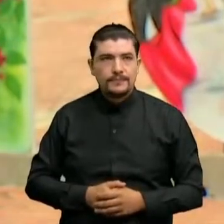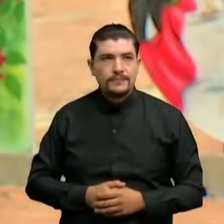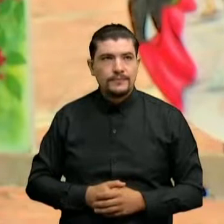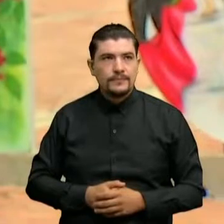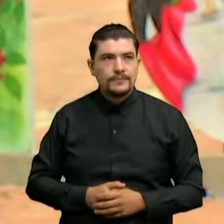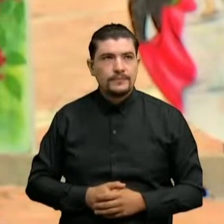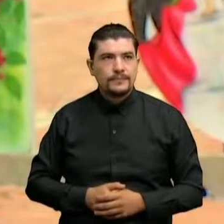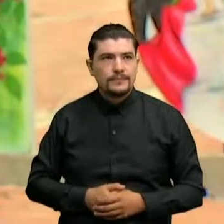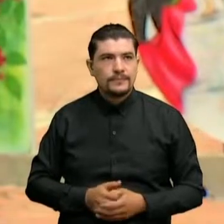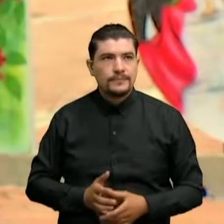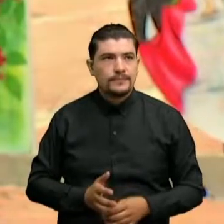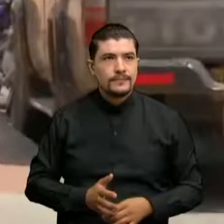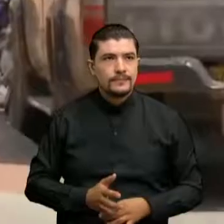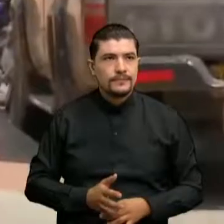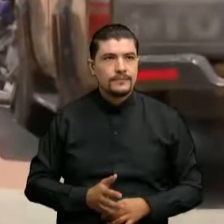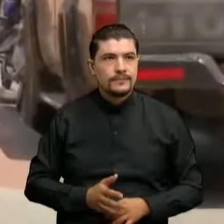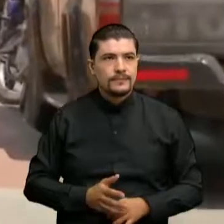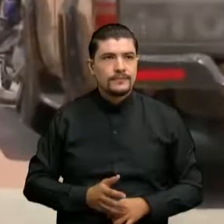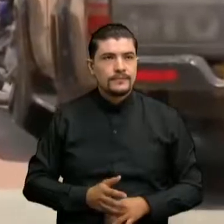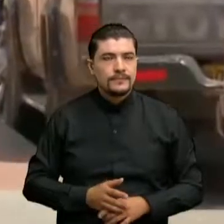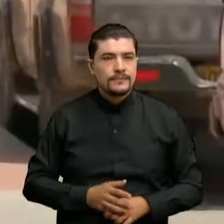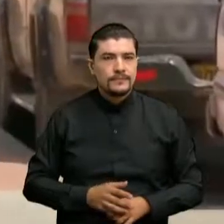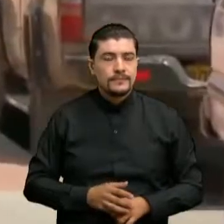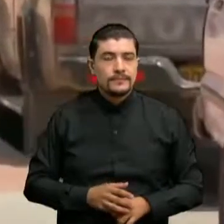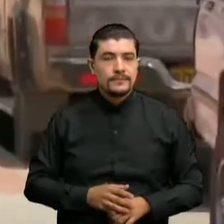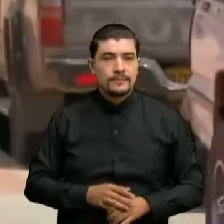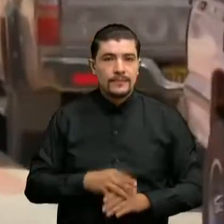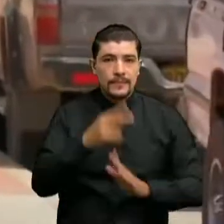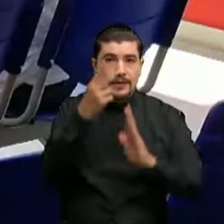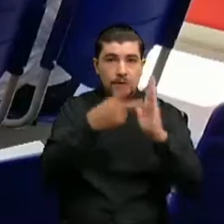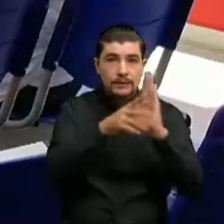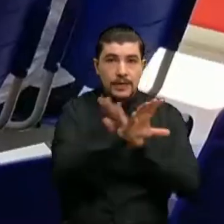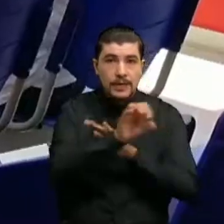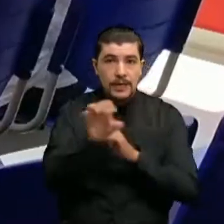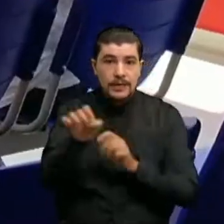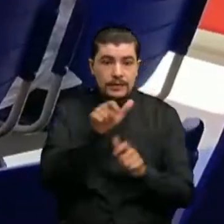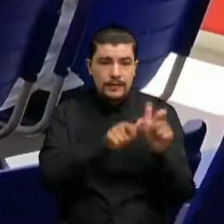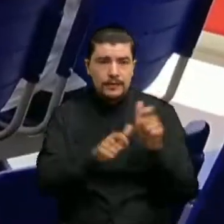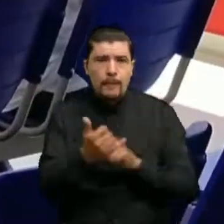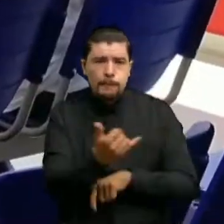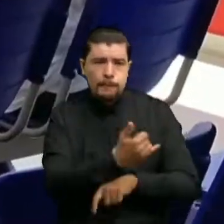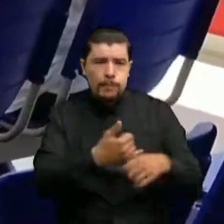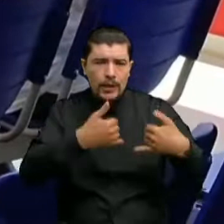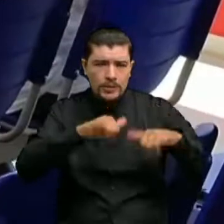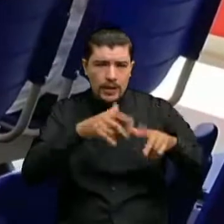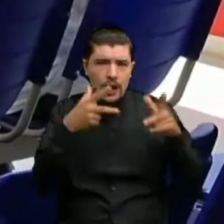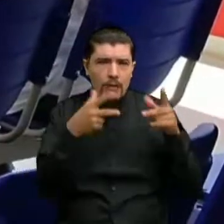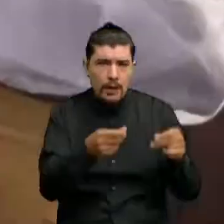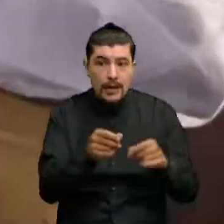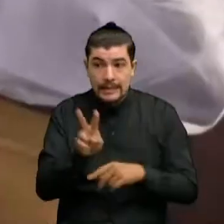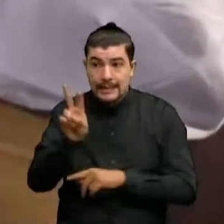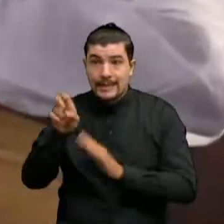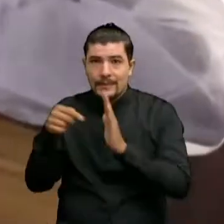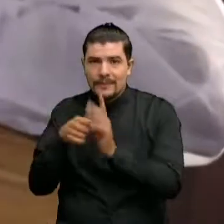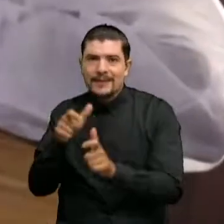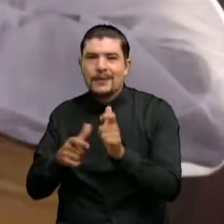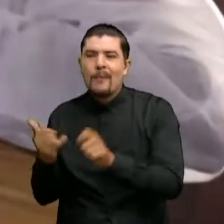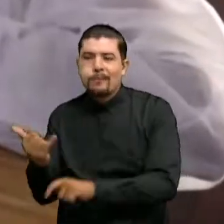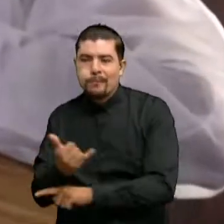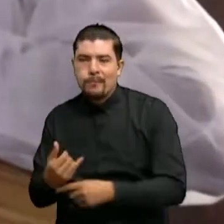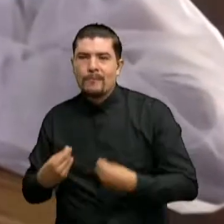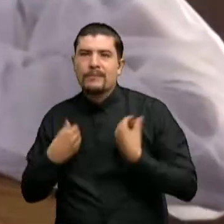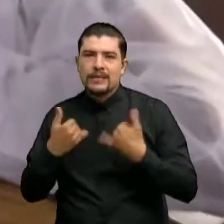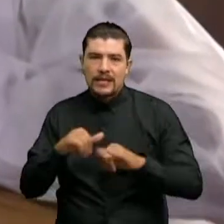aquí en Dramalote Un total de 2.500 personas han sido inmunizadas de las 7.000 que habitan este municipio